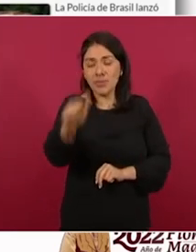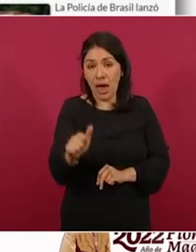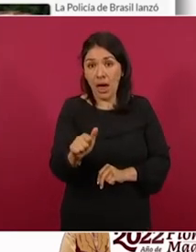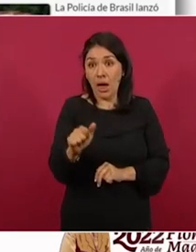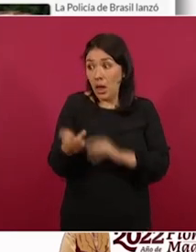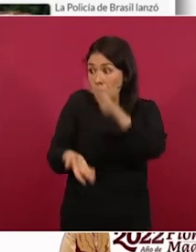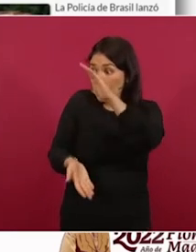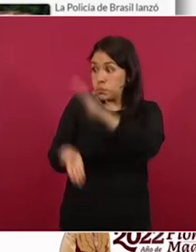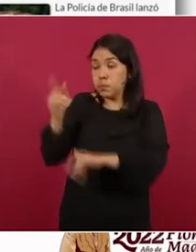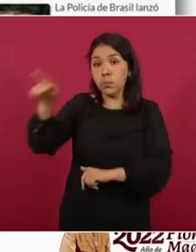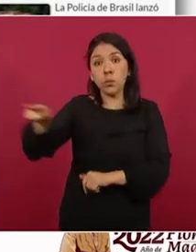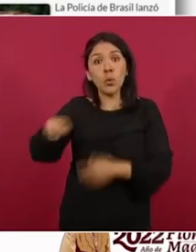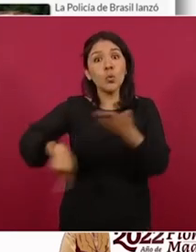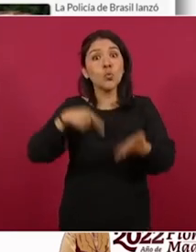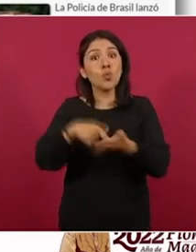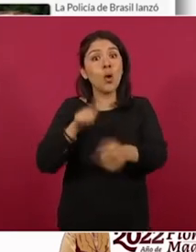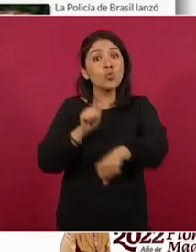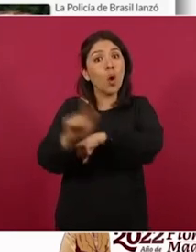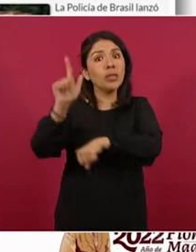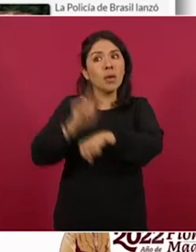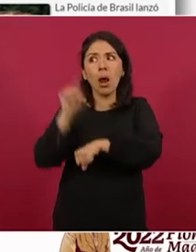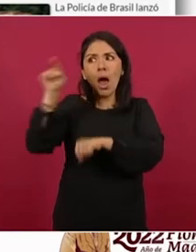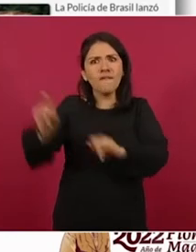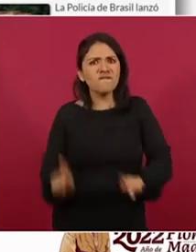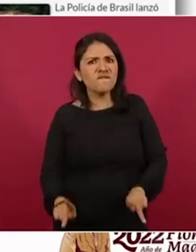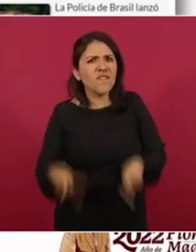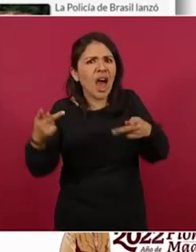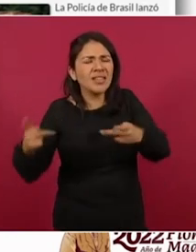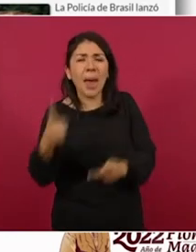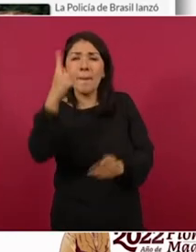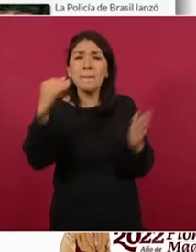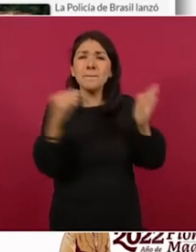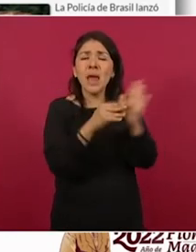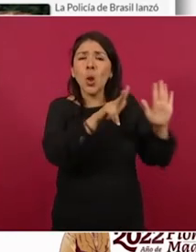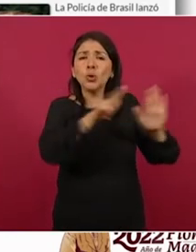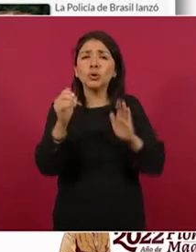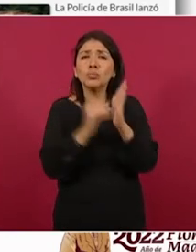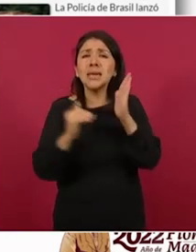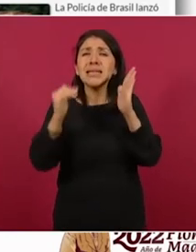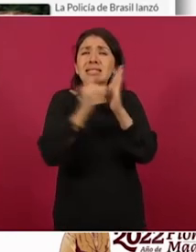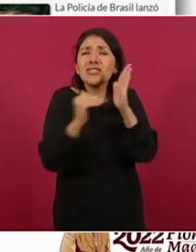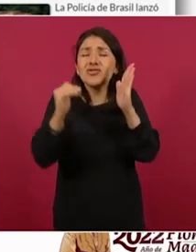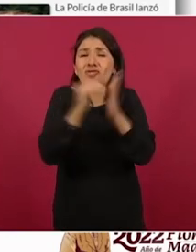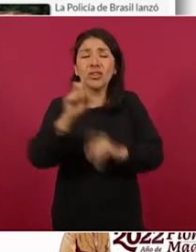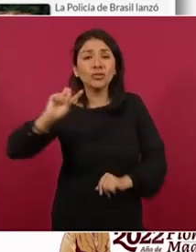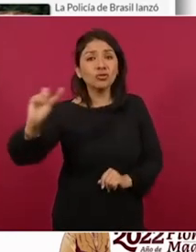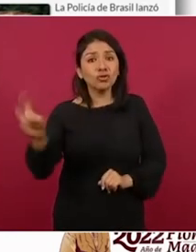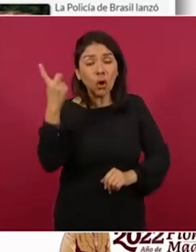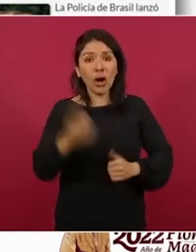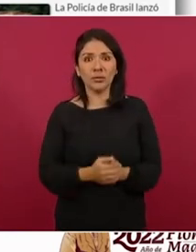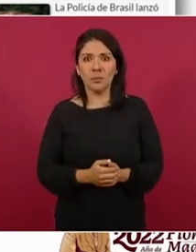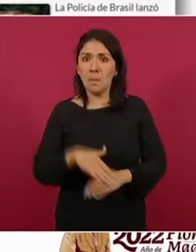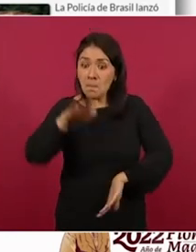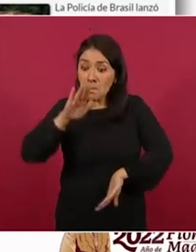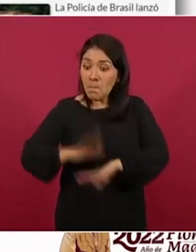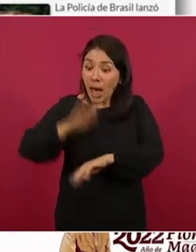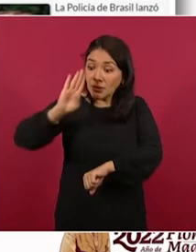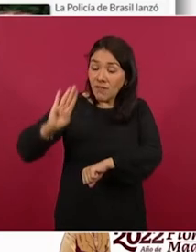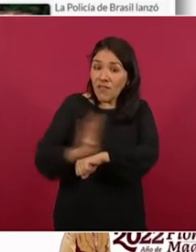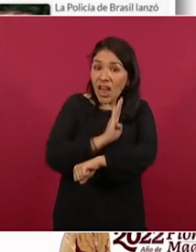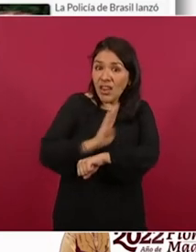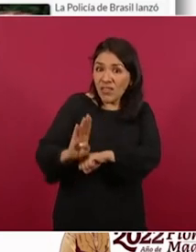y se vende mil ochocientos millones de dólares ¿Otro beneficio?